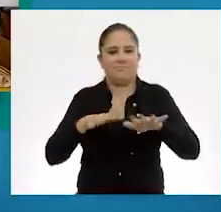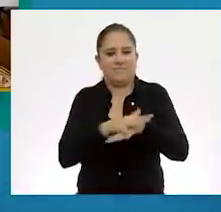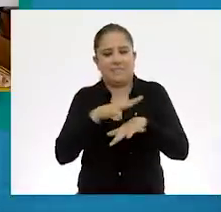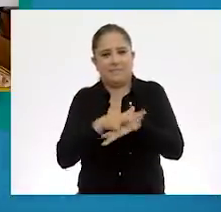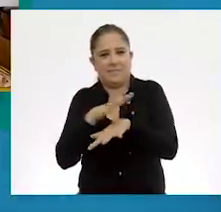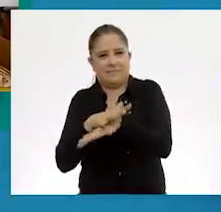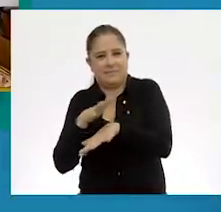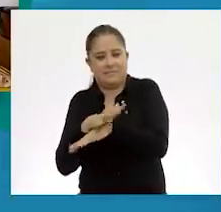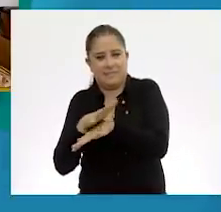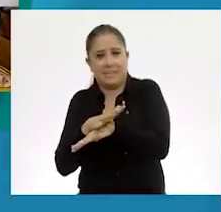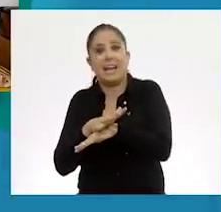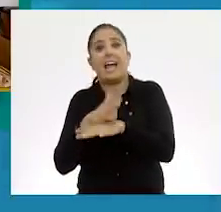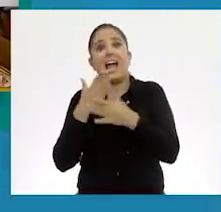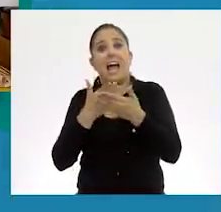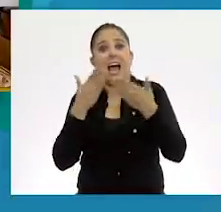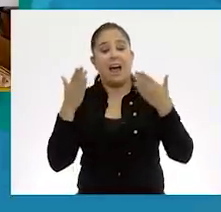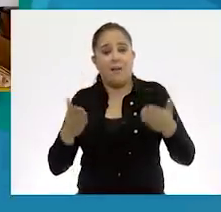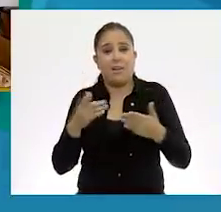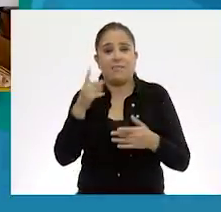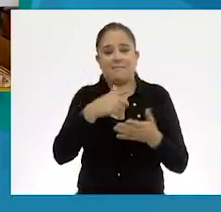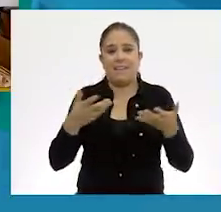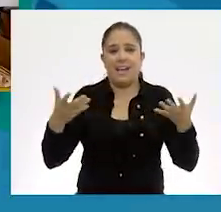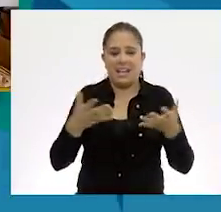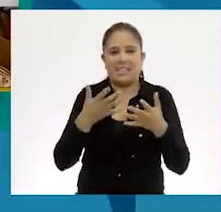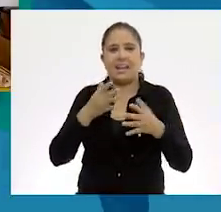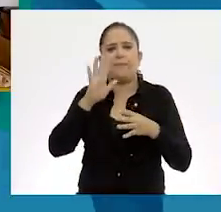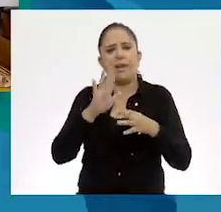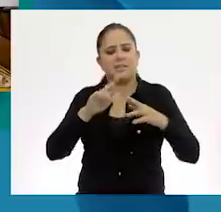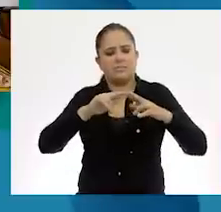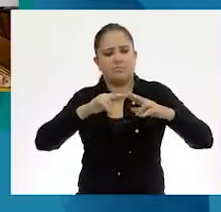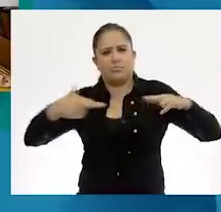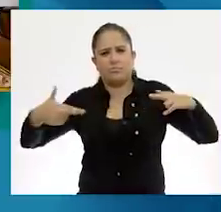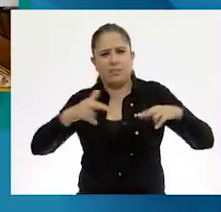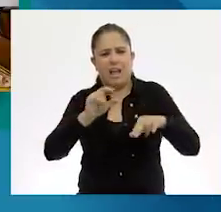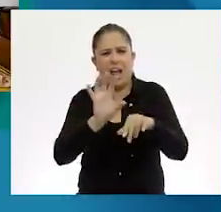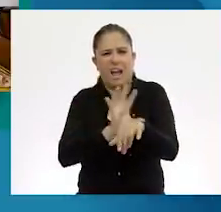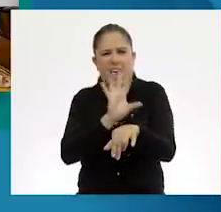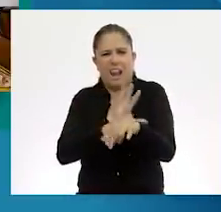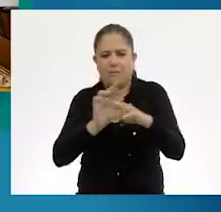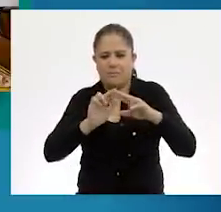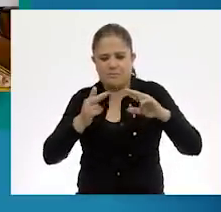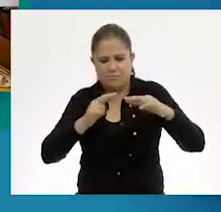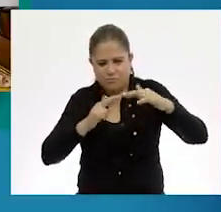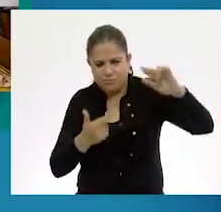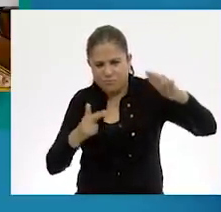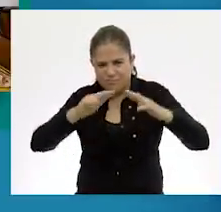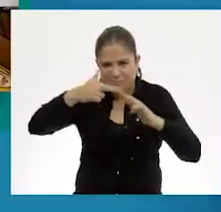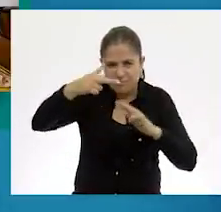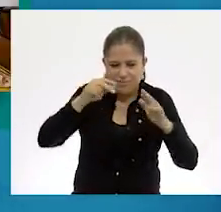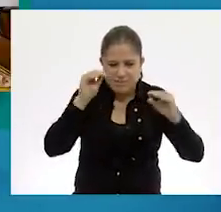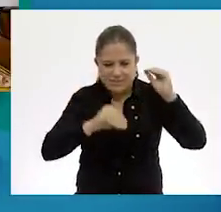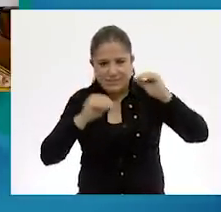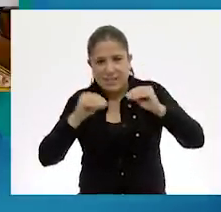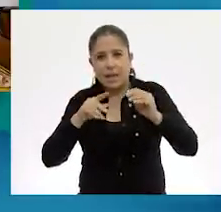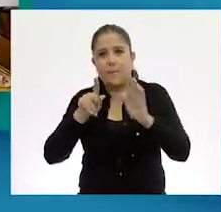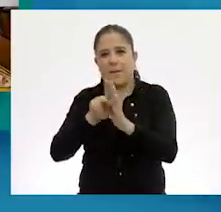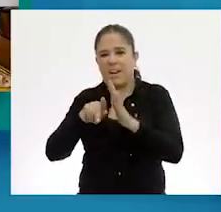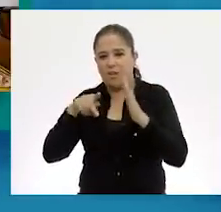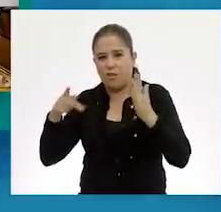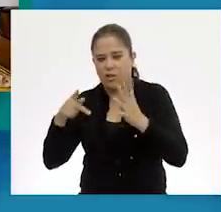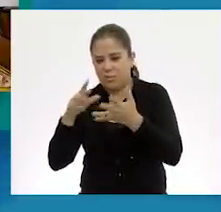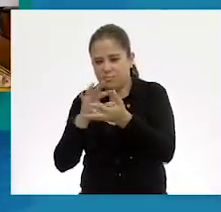comentaba. Ya ahora empleamos estructuras de alambre, se sigue manejando el papel periódico,